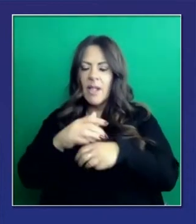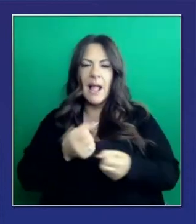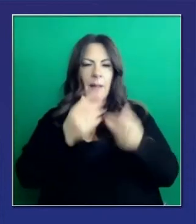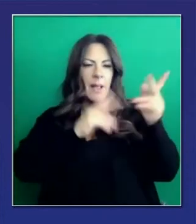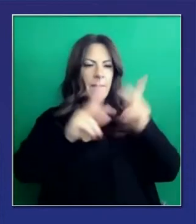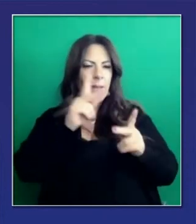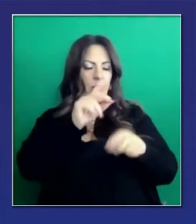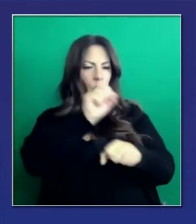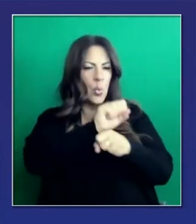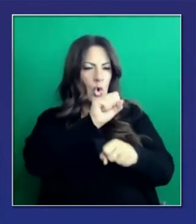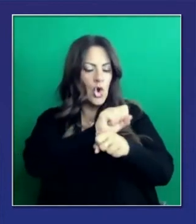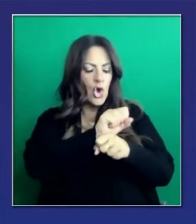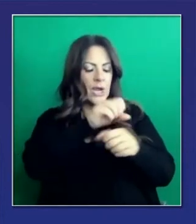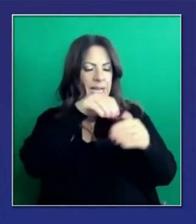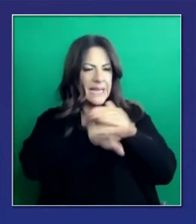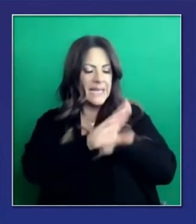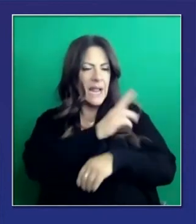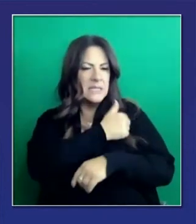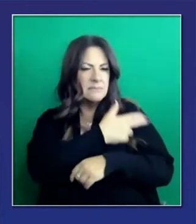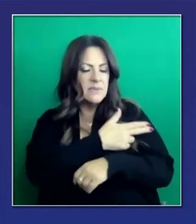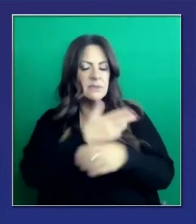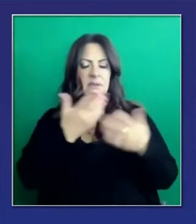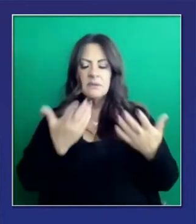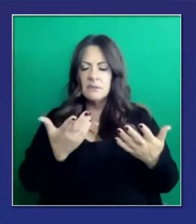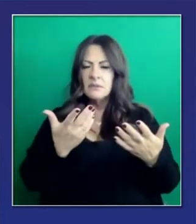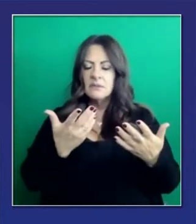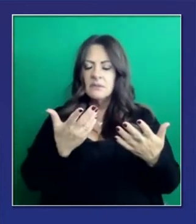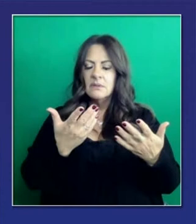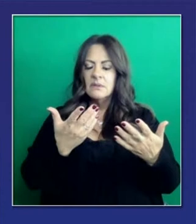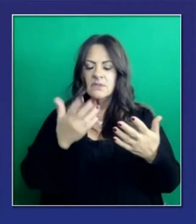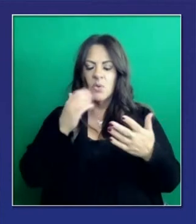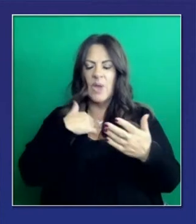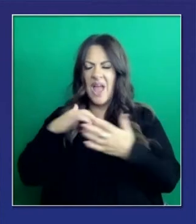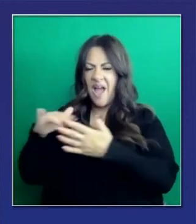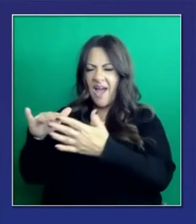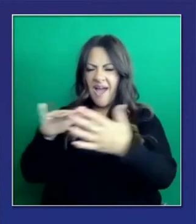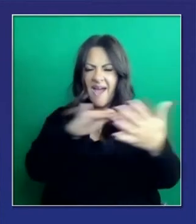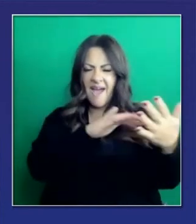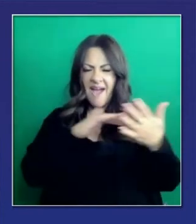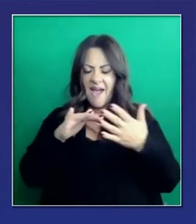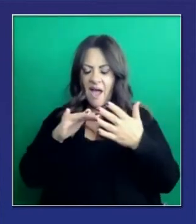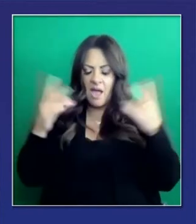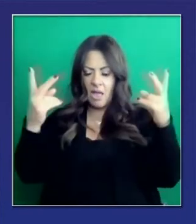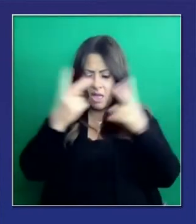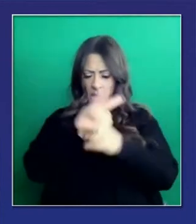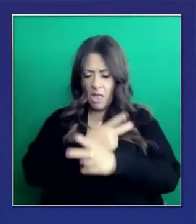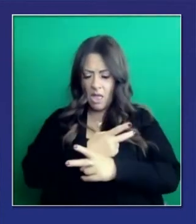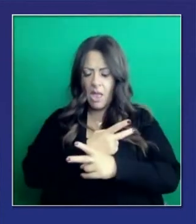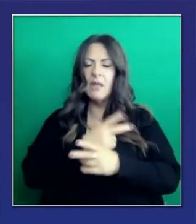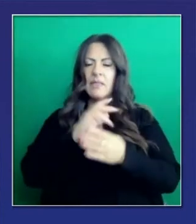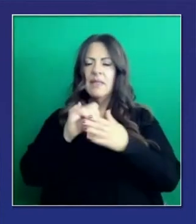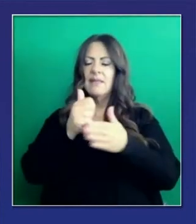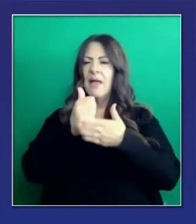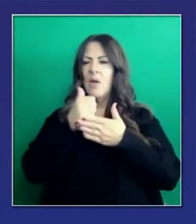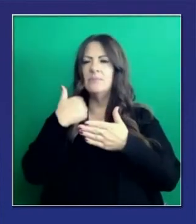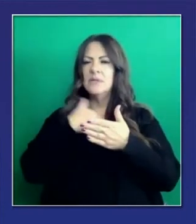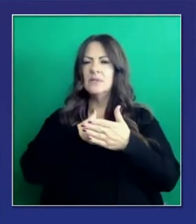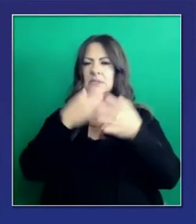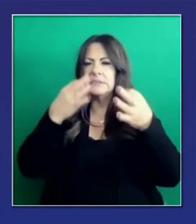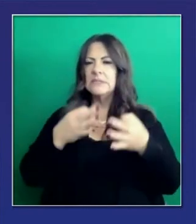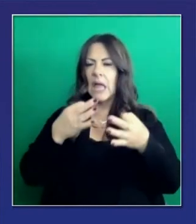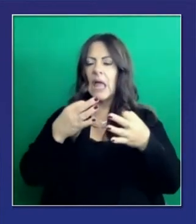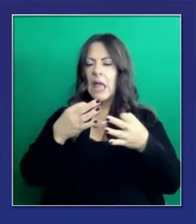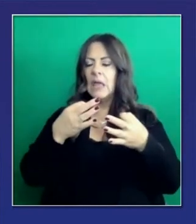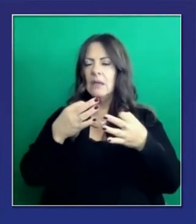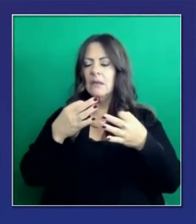mutua. ¿Qué significa eso a nivel de región? Estamos tratando de resolver cada uno de esos factores muy rápidamente para mitigar